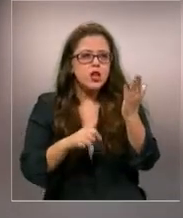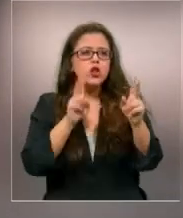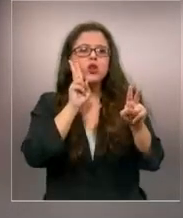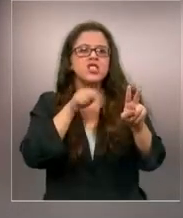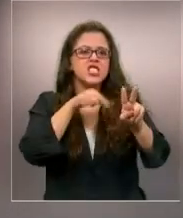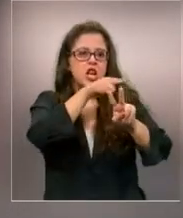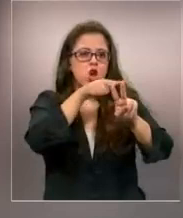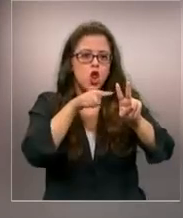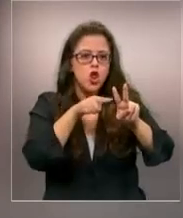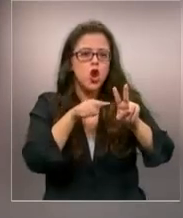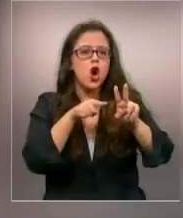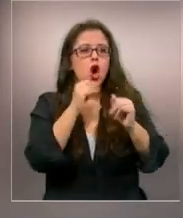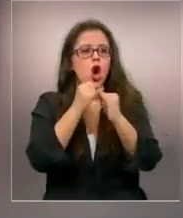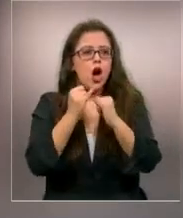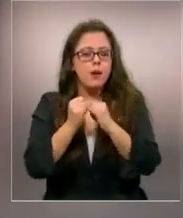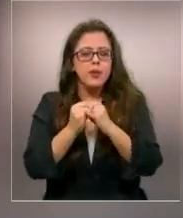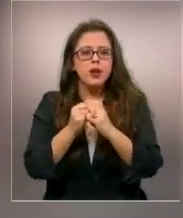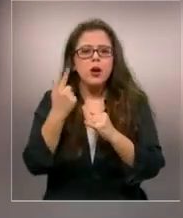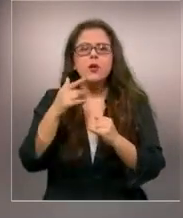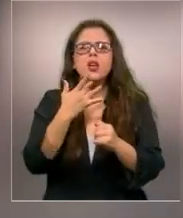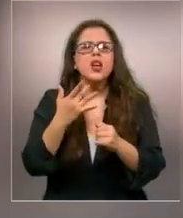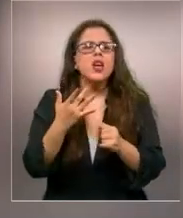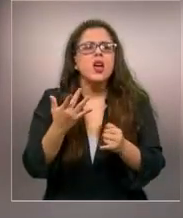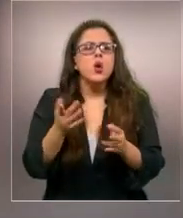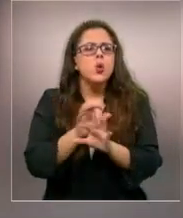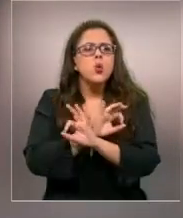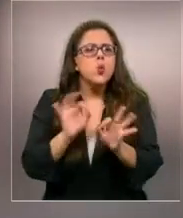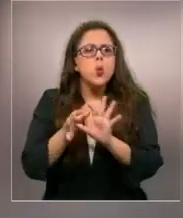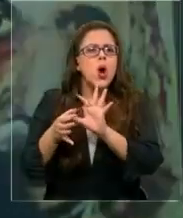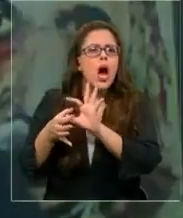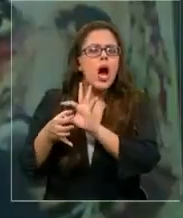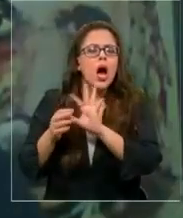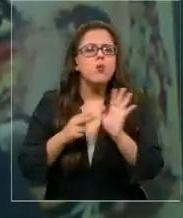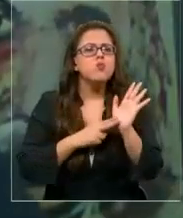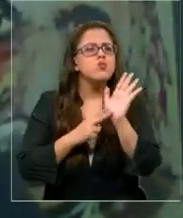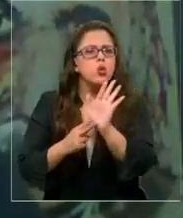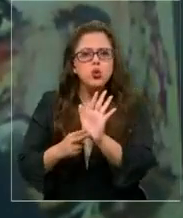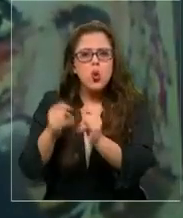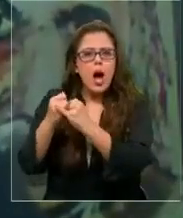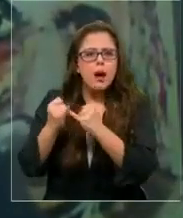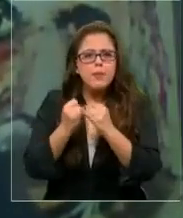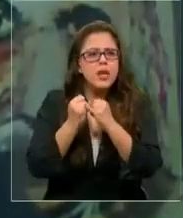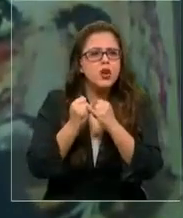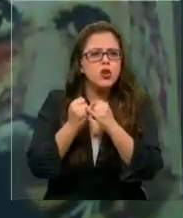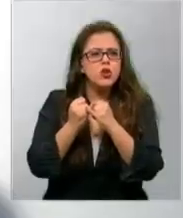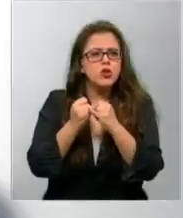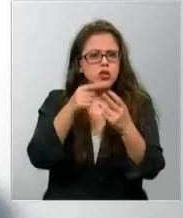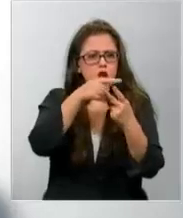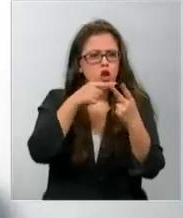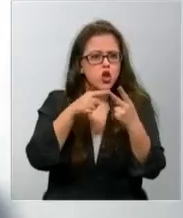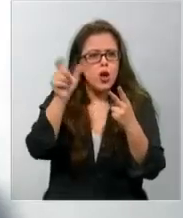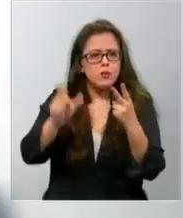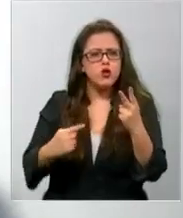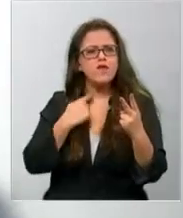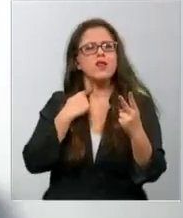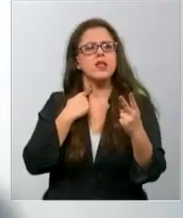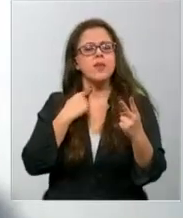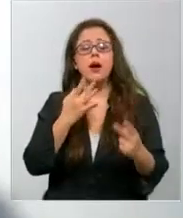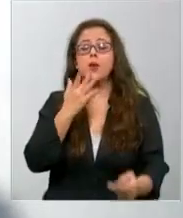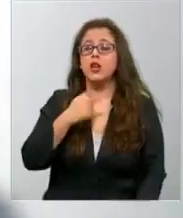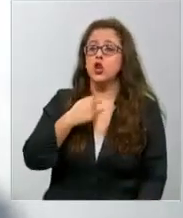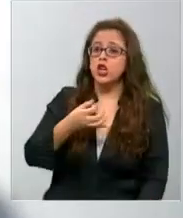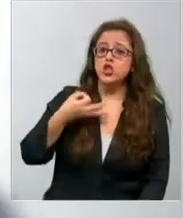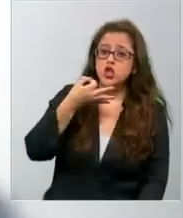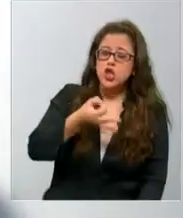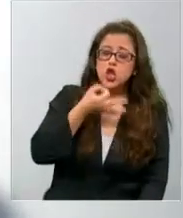ni Christopher. ¿Por qué nunca se le mostró fotografías de Diego y Christopher a la víctima en este caso? Porque lo que le mencioné en un comienzo,